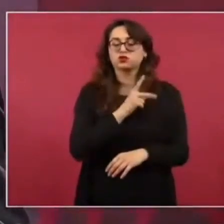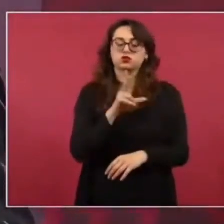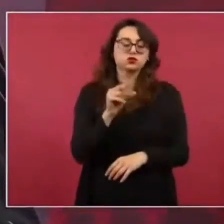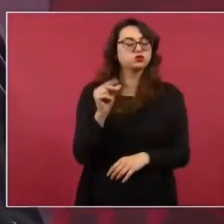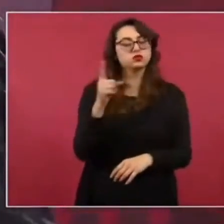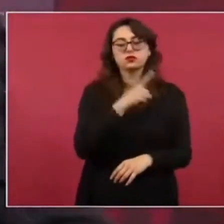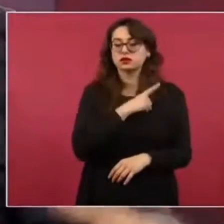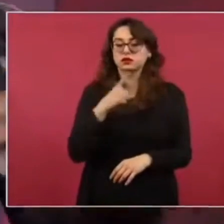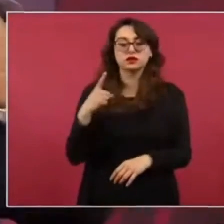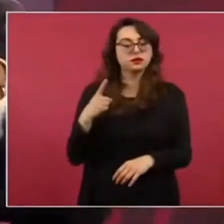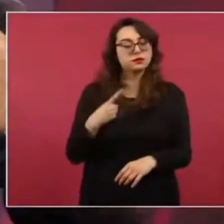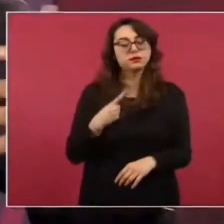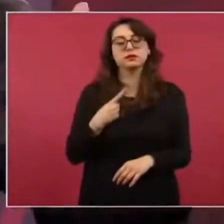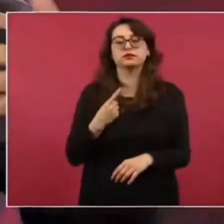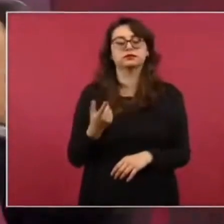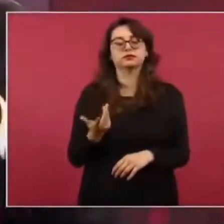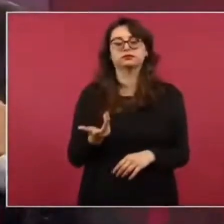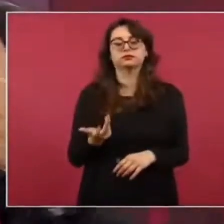para